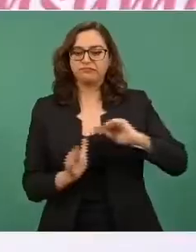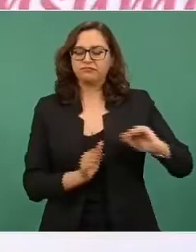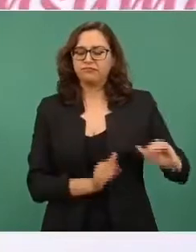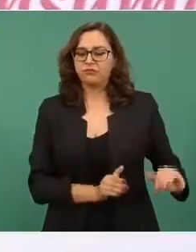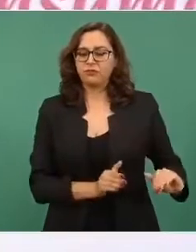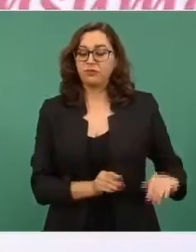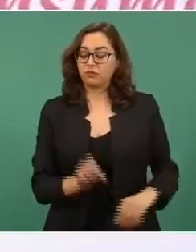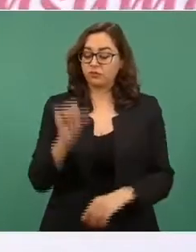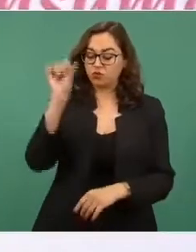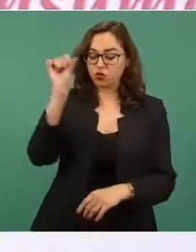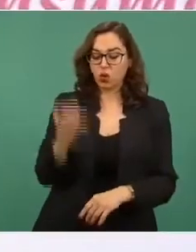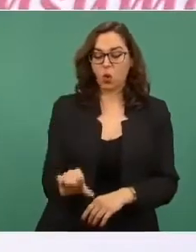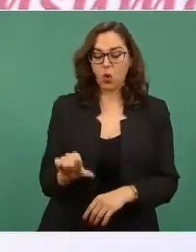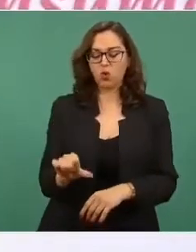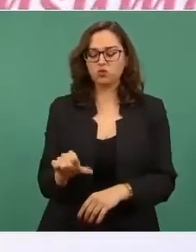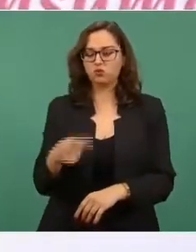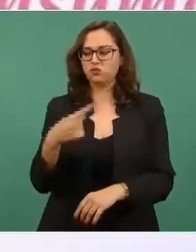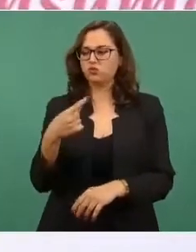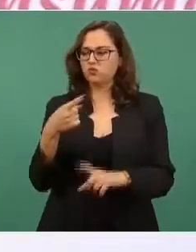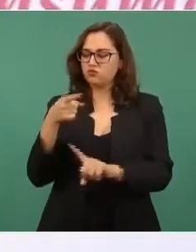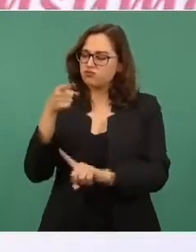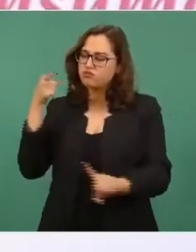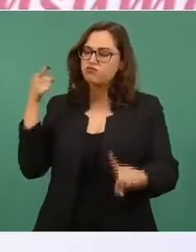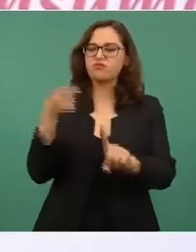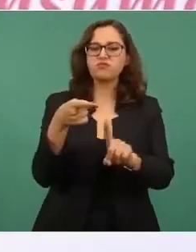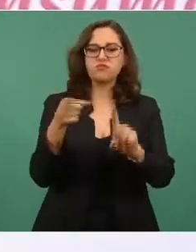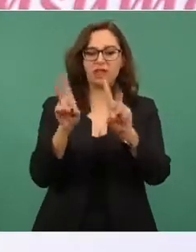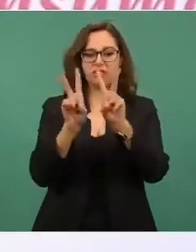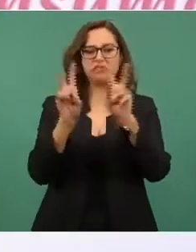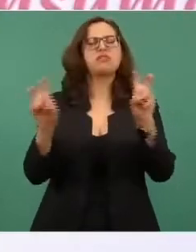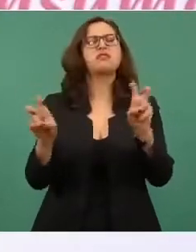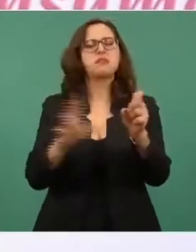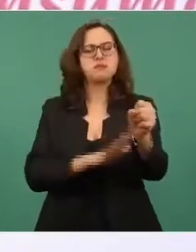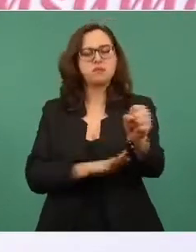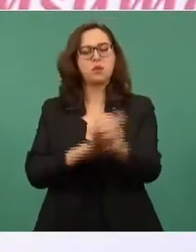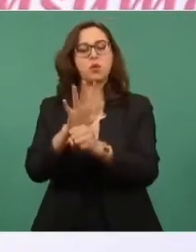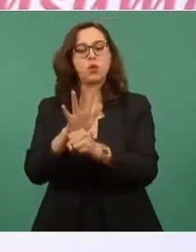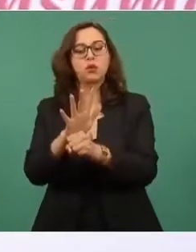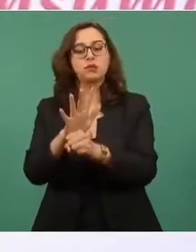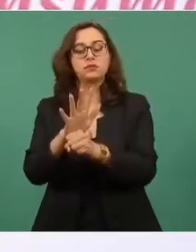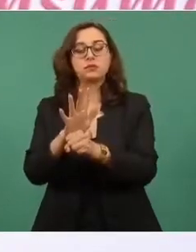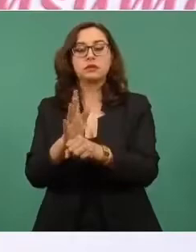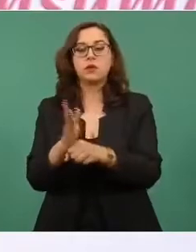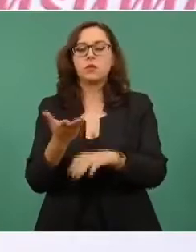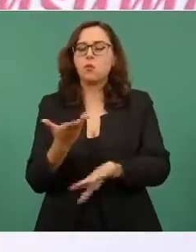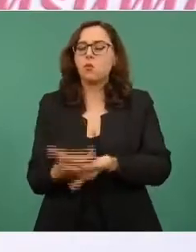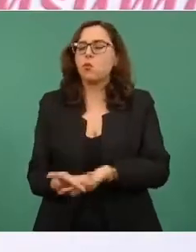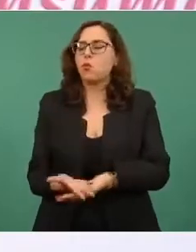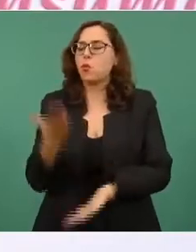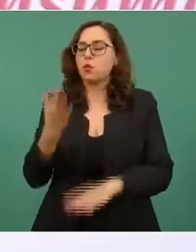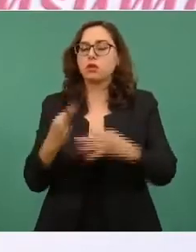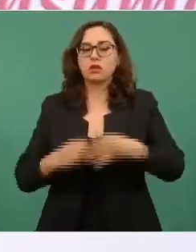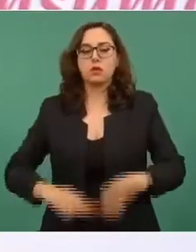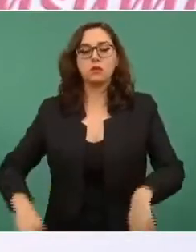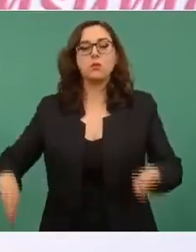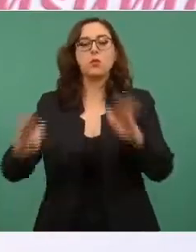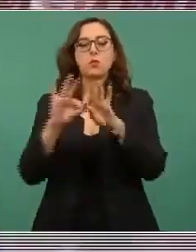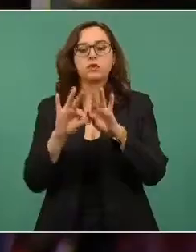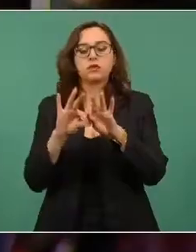la importancia que tiene el mantener relaciones de amistad